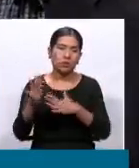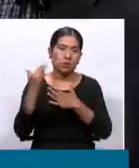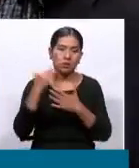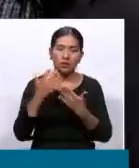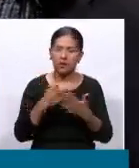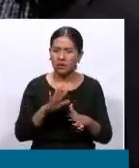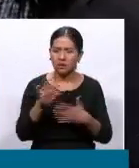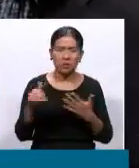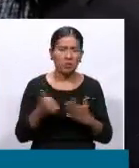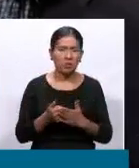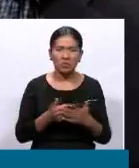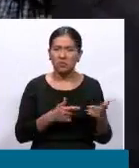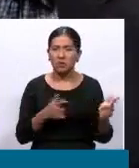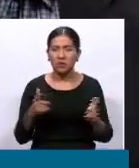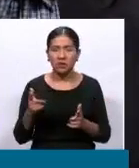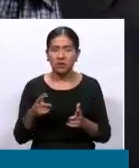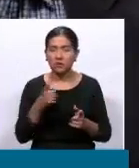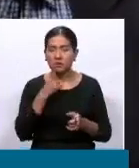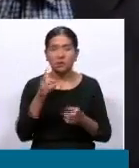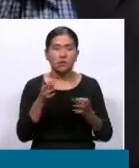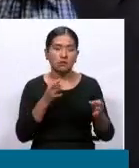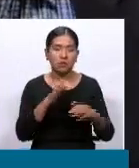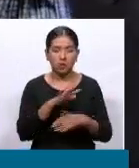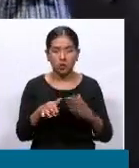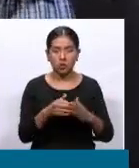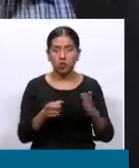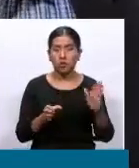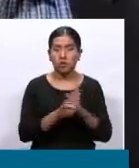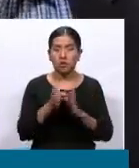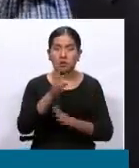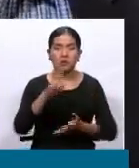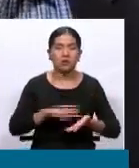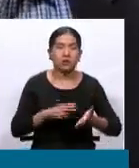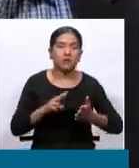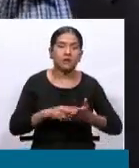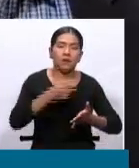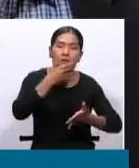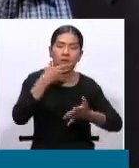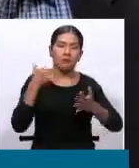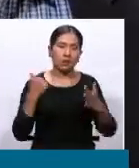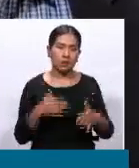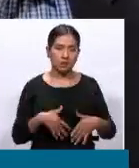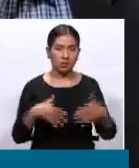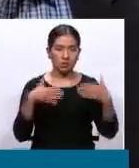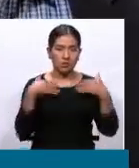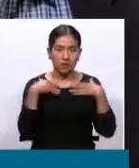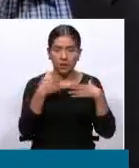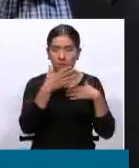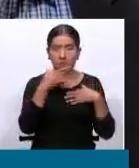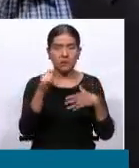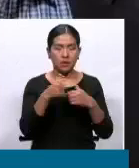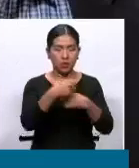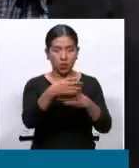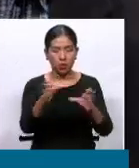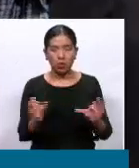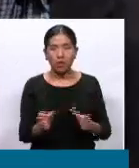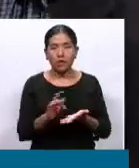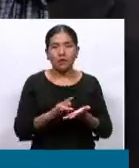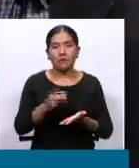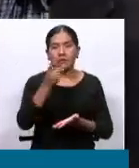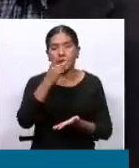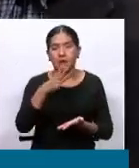asunto. Le están diciendo a la gente que con el censo van a tener más salud, más educación, medicamentos,